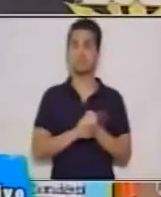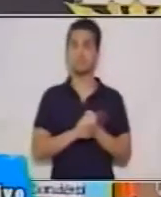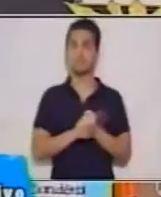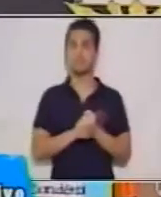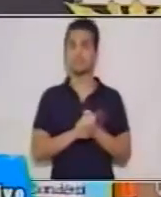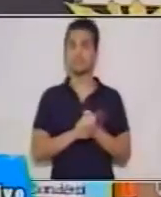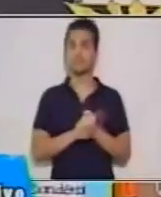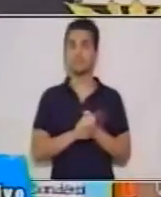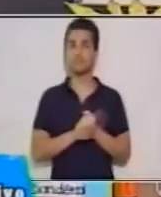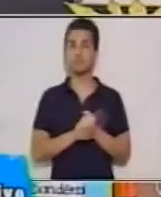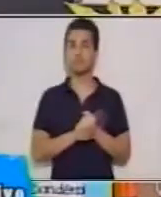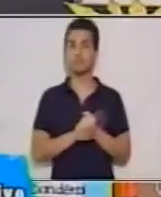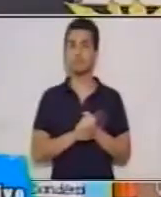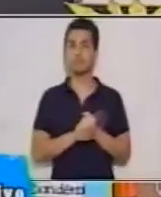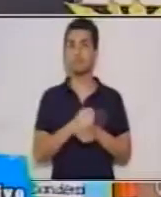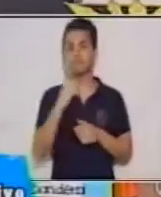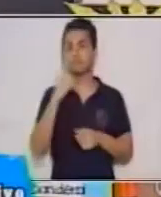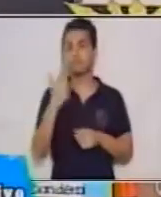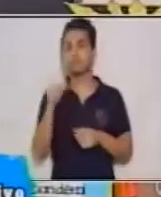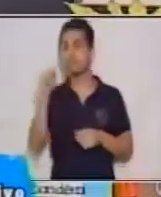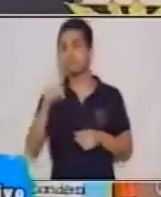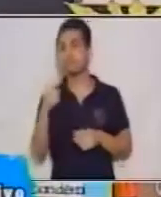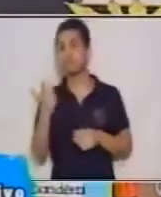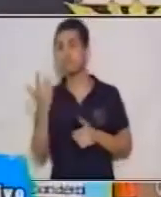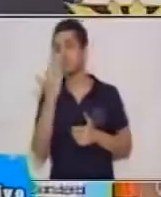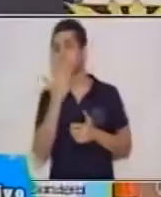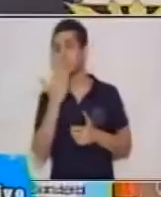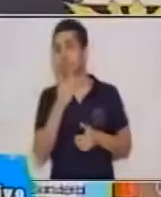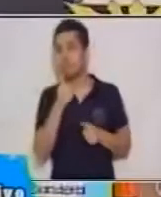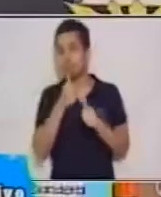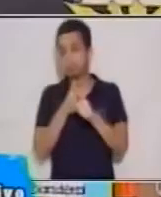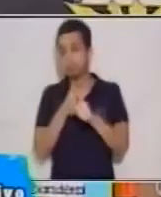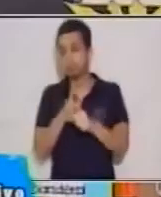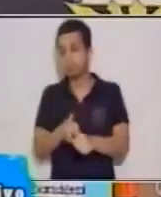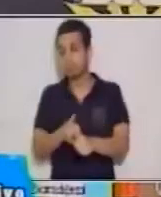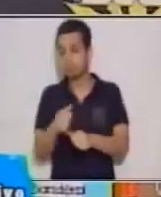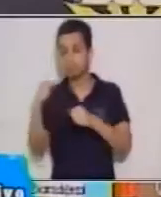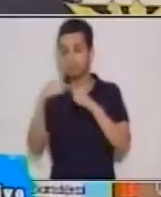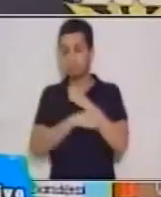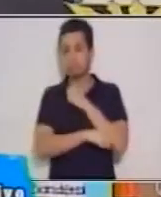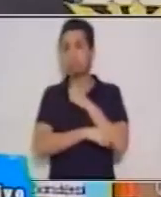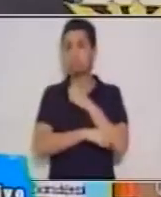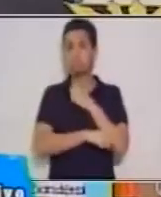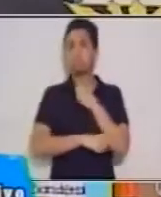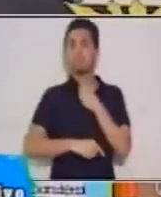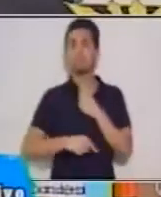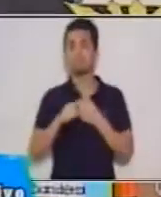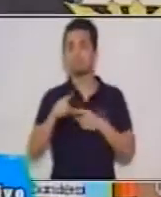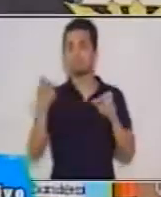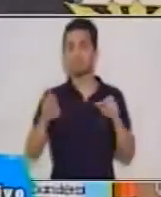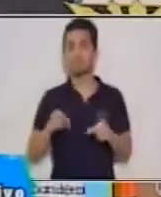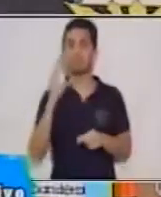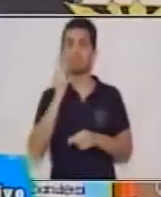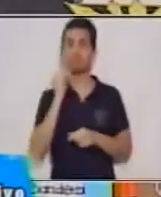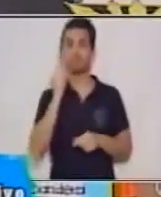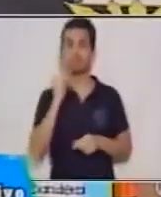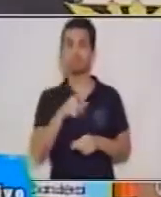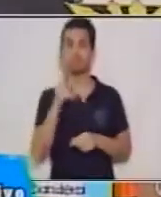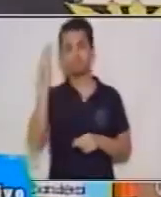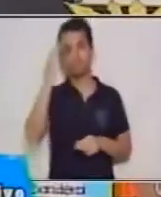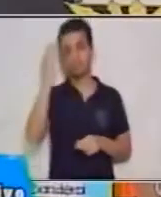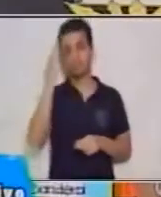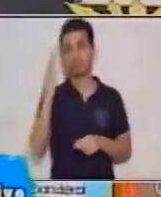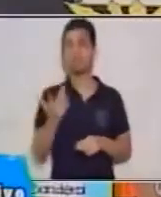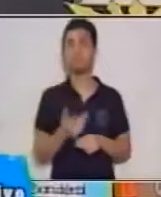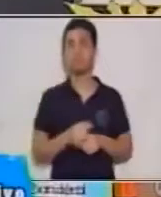qué en investigaciones? Acá es un estudio detallado y profundo por personas expertas que tienen el conocimiento,